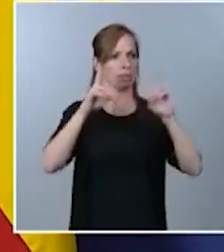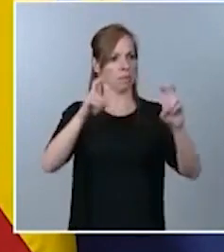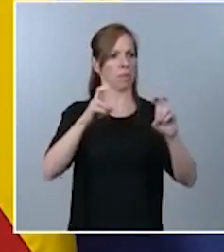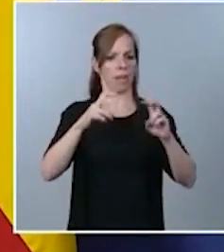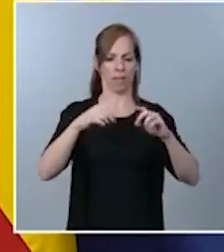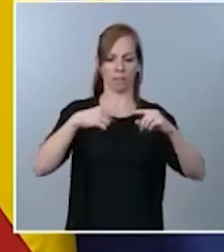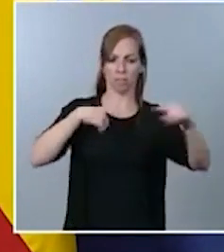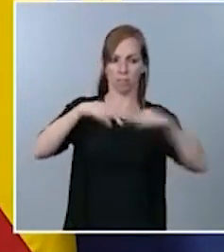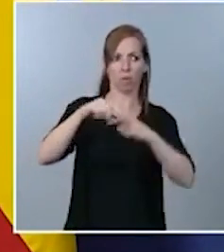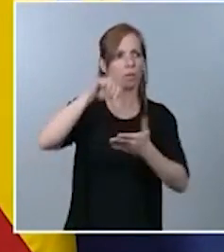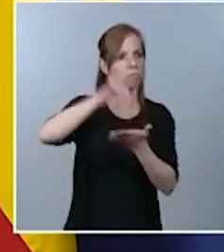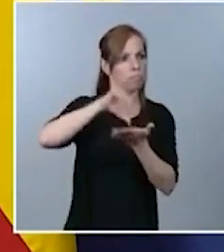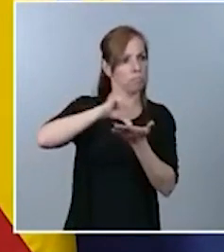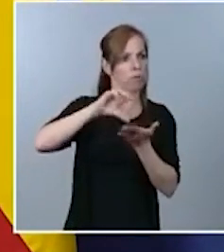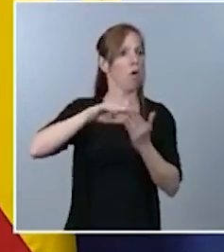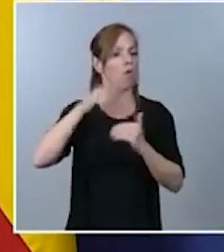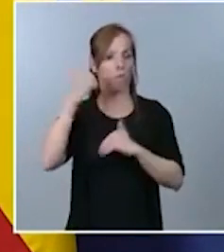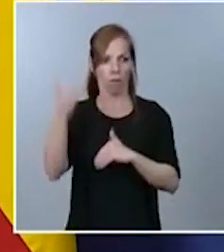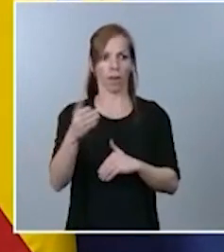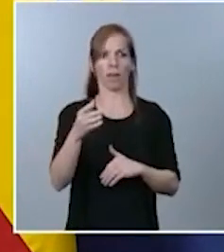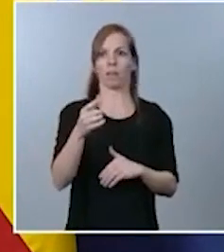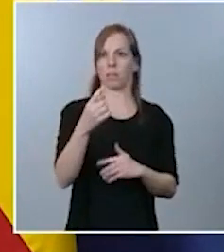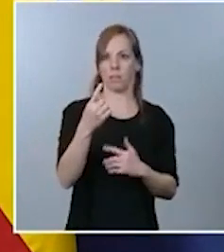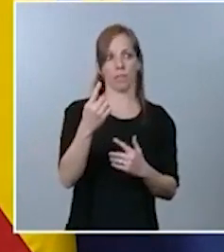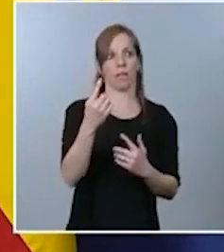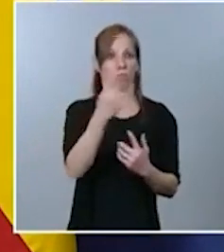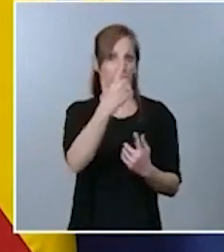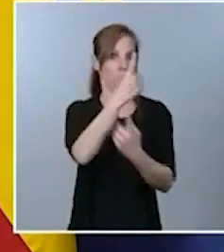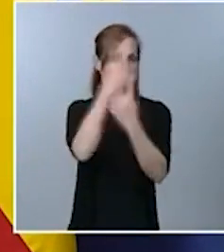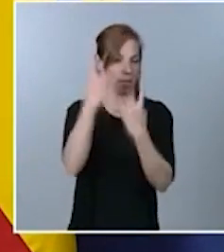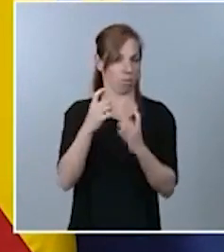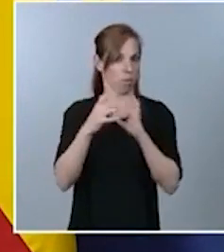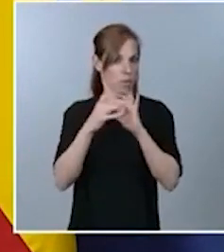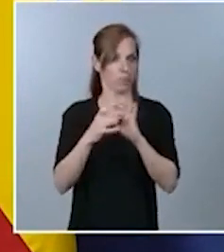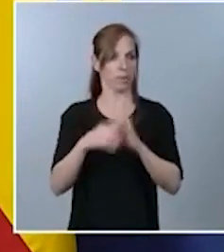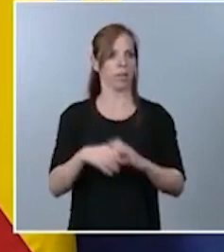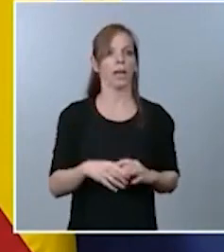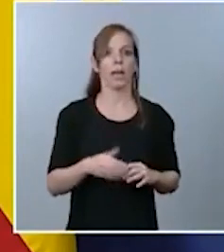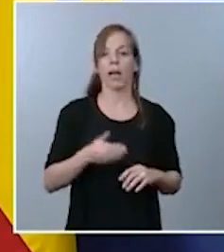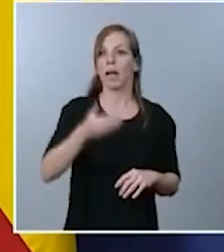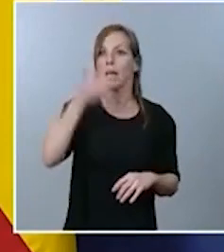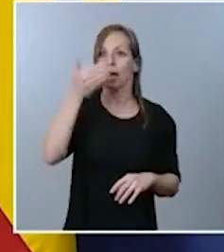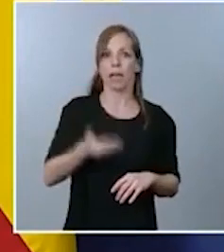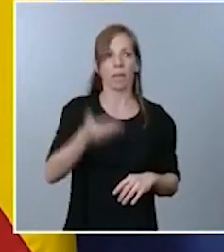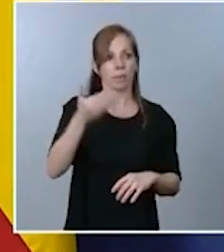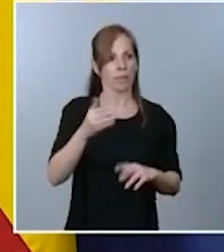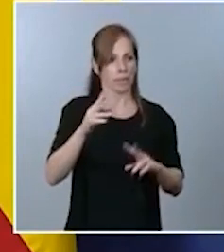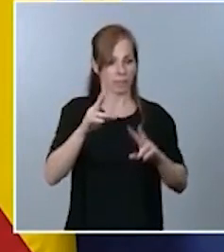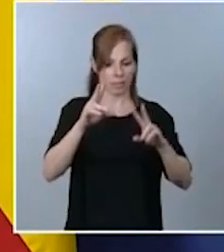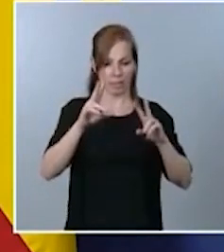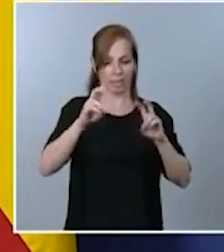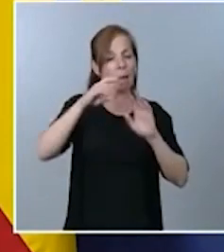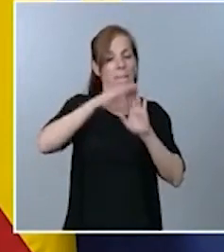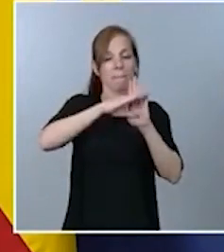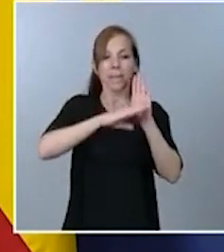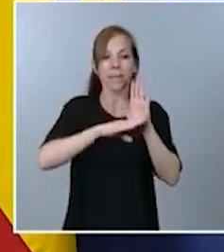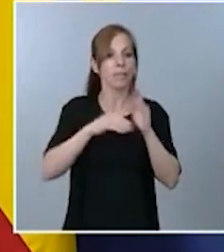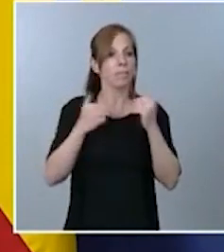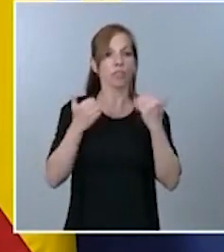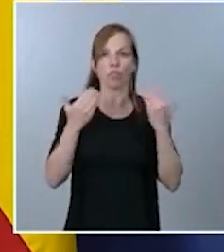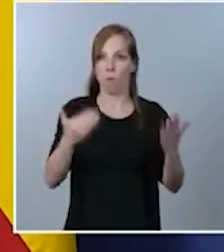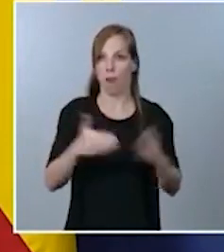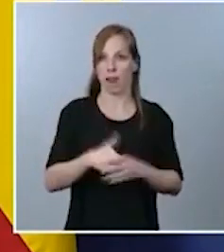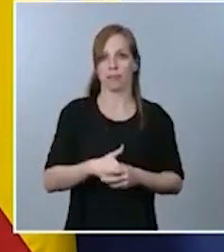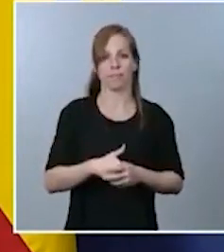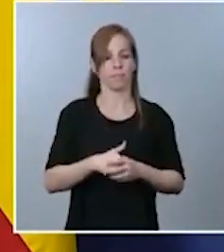urbanas a las que has hecho mayor referencia fundamentalmente en unos principios que no son otros que lo que queremos es una movilidad